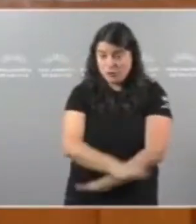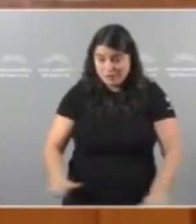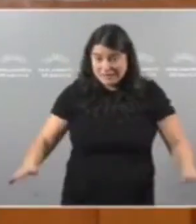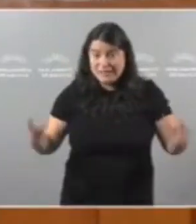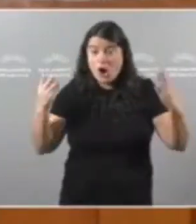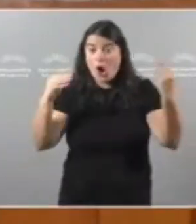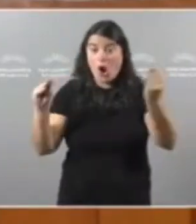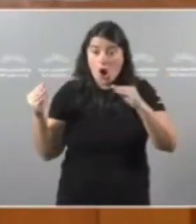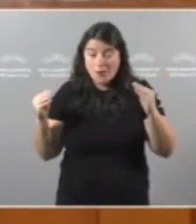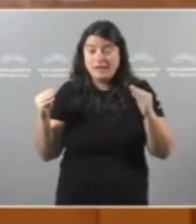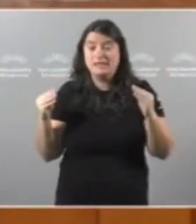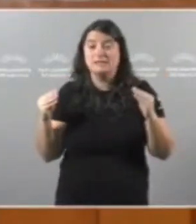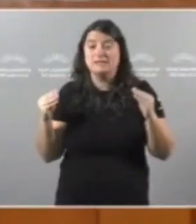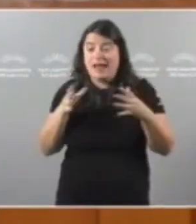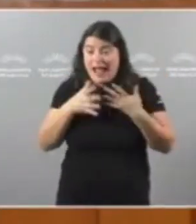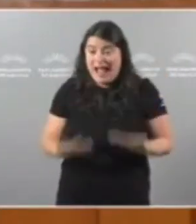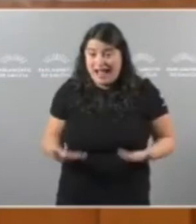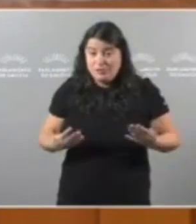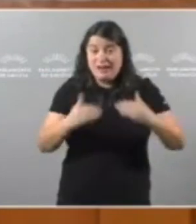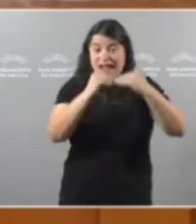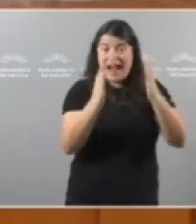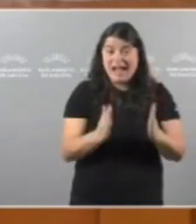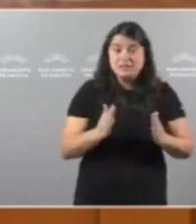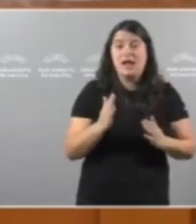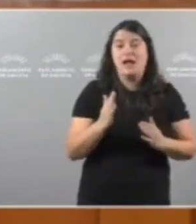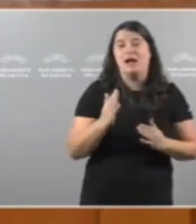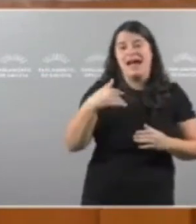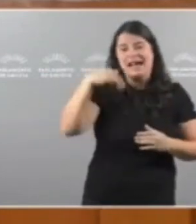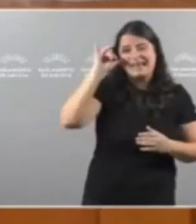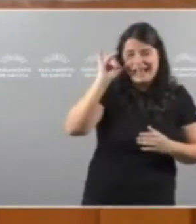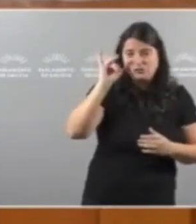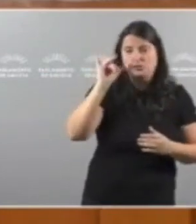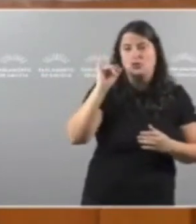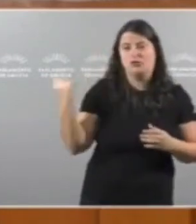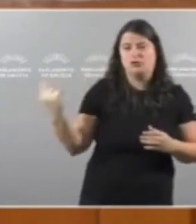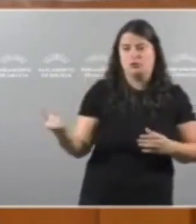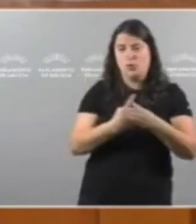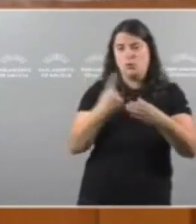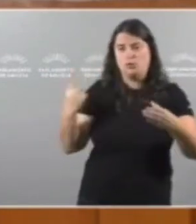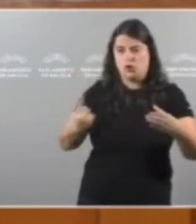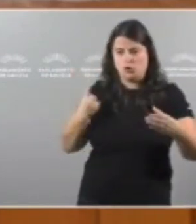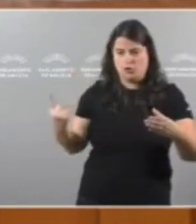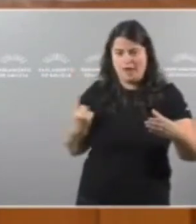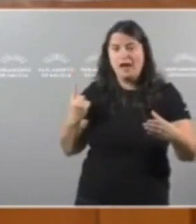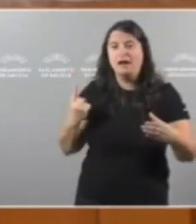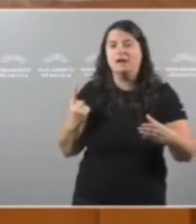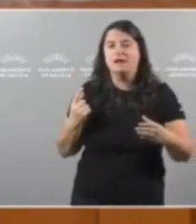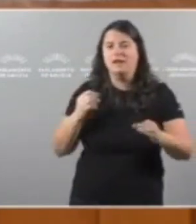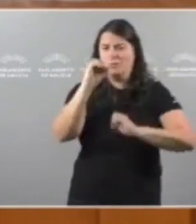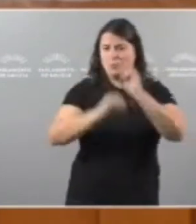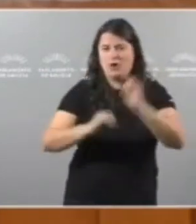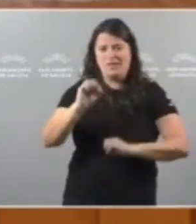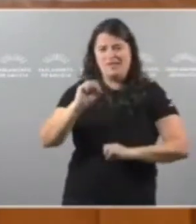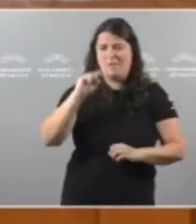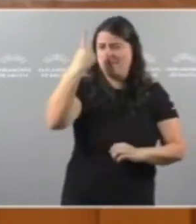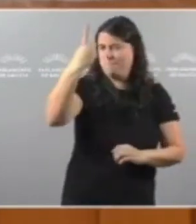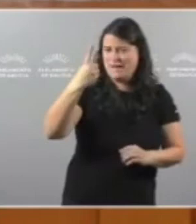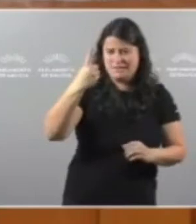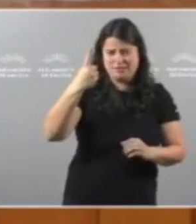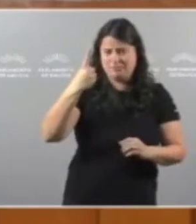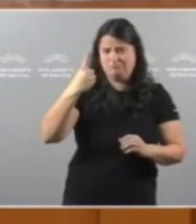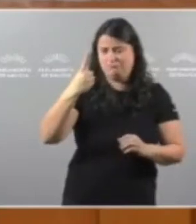juvenil Está vivindo En fogares En risco De exclusión Social A cifra Máis alta Da última década